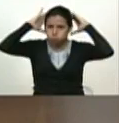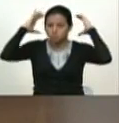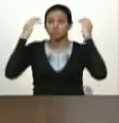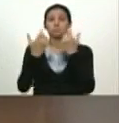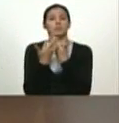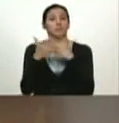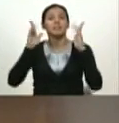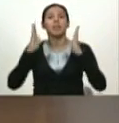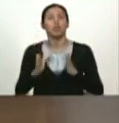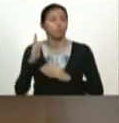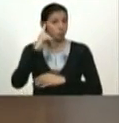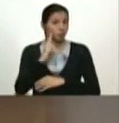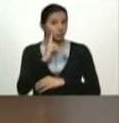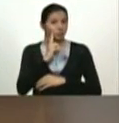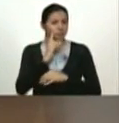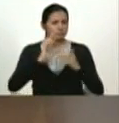orgullosos.